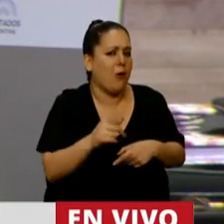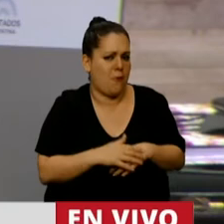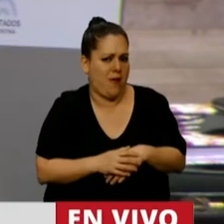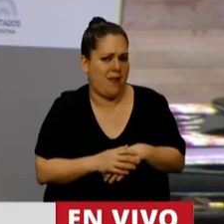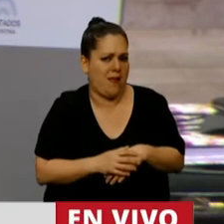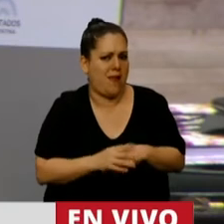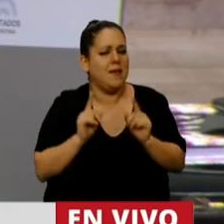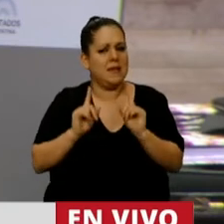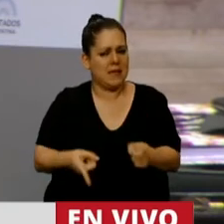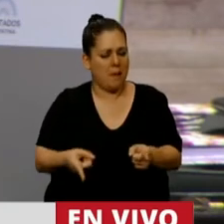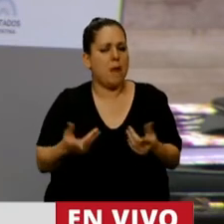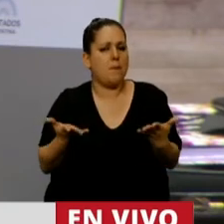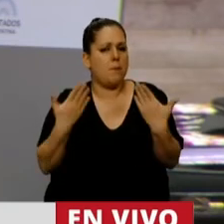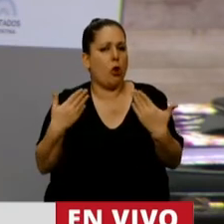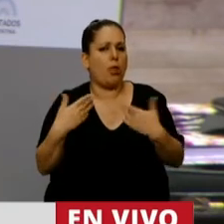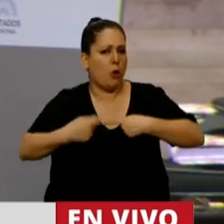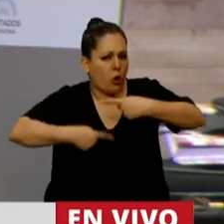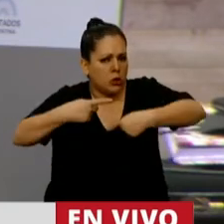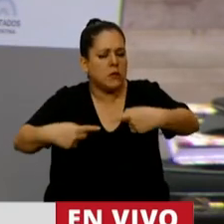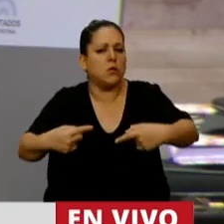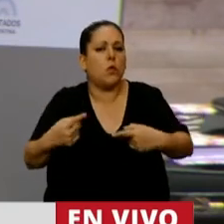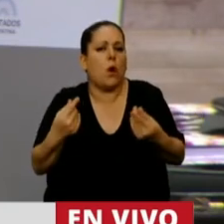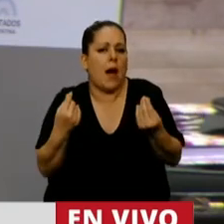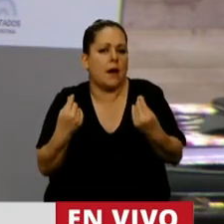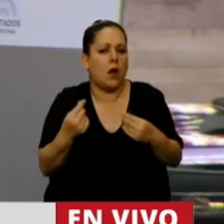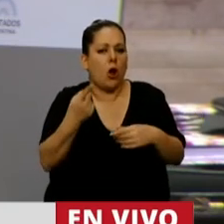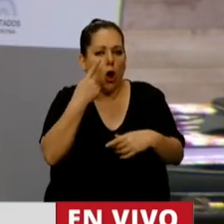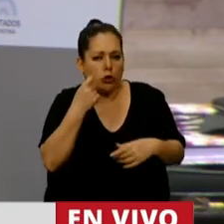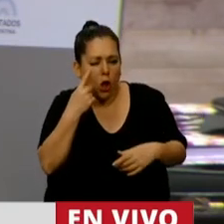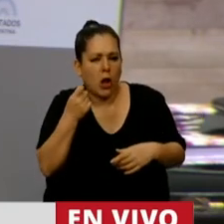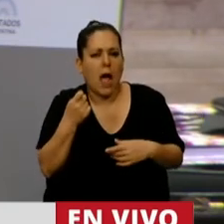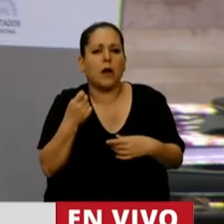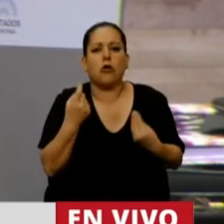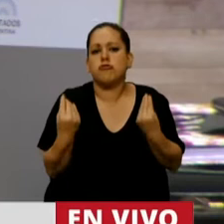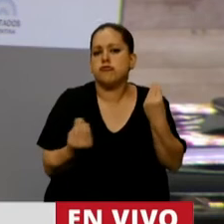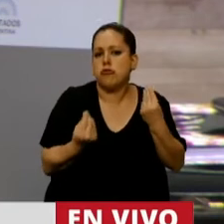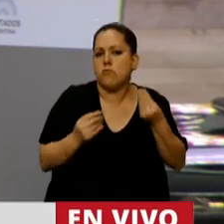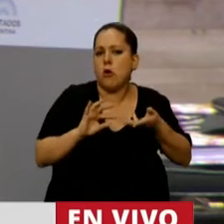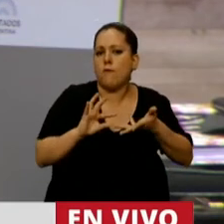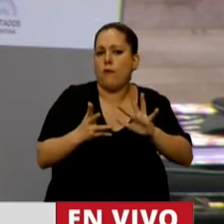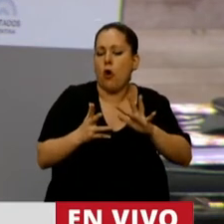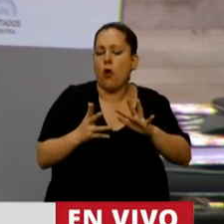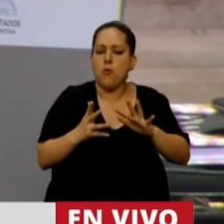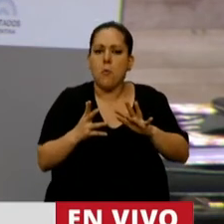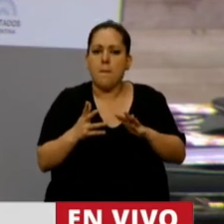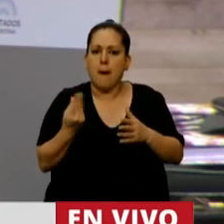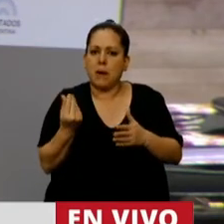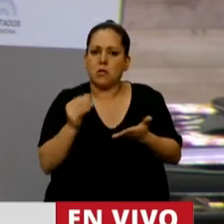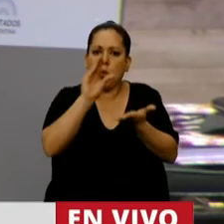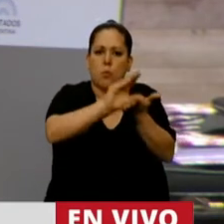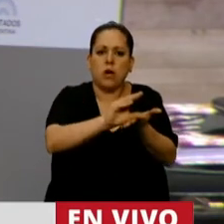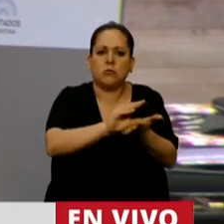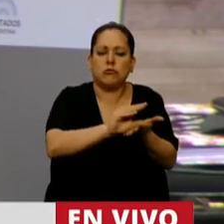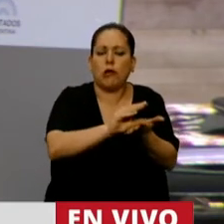que también permite poder seguir monitorear cómo se va ejecutando ese presupuesto